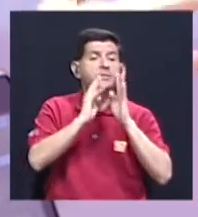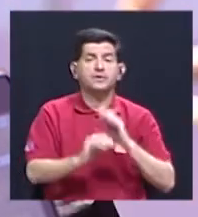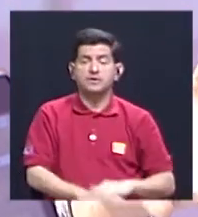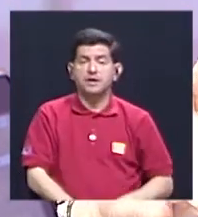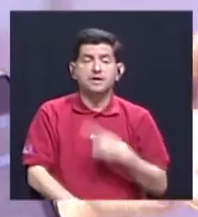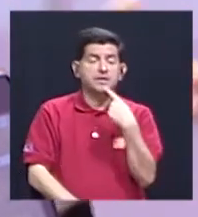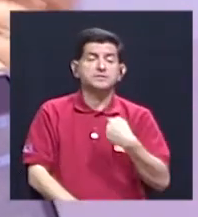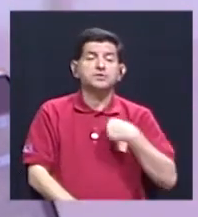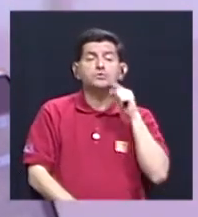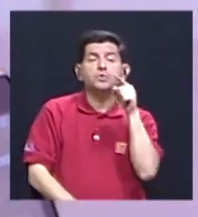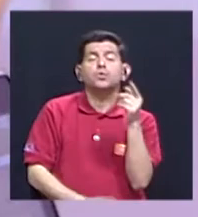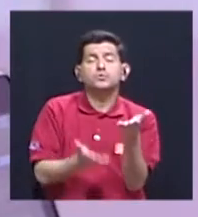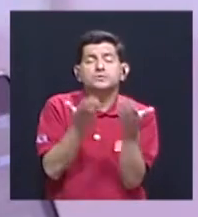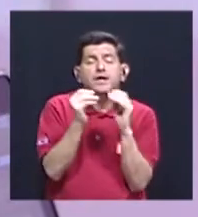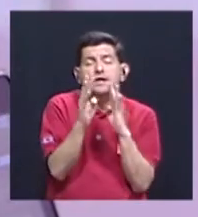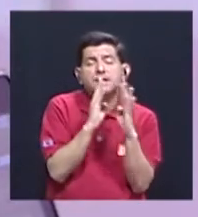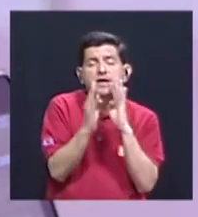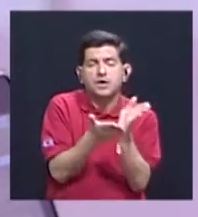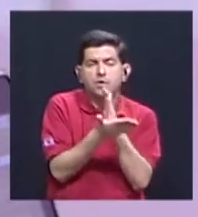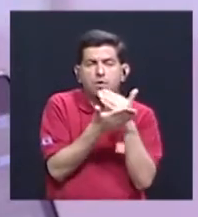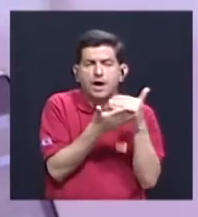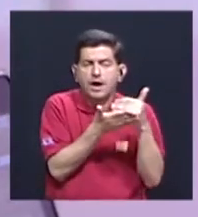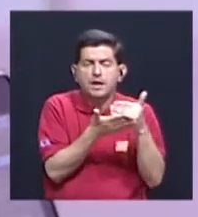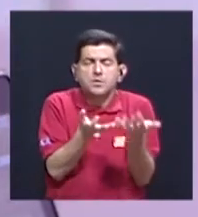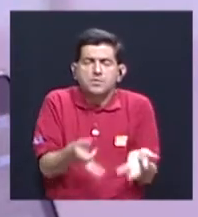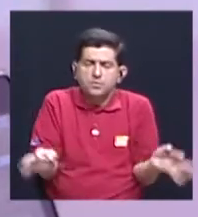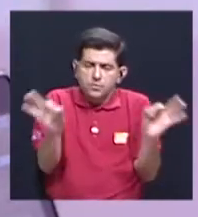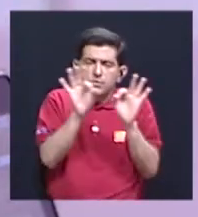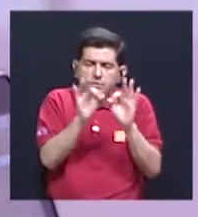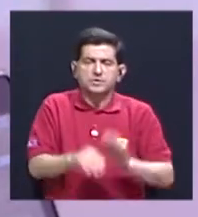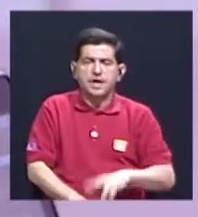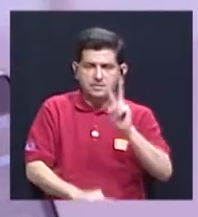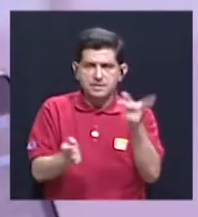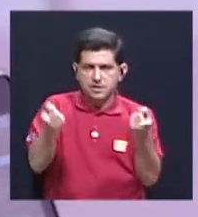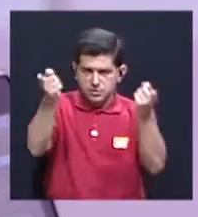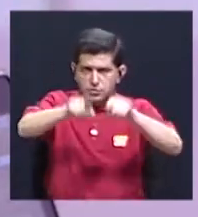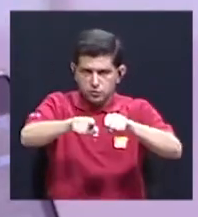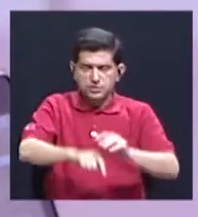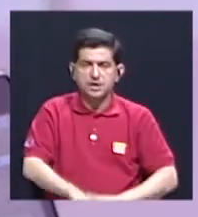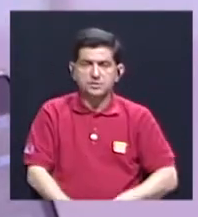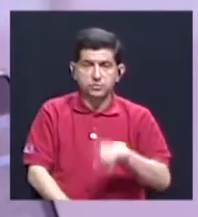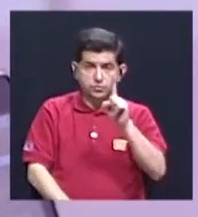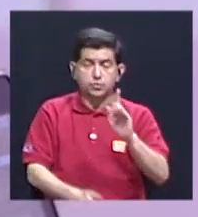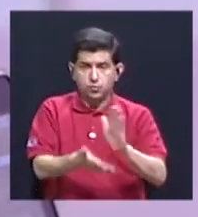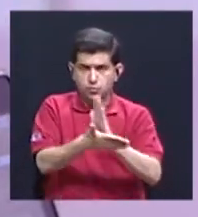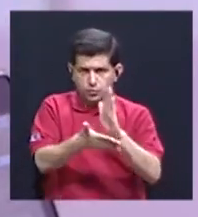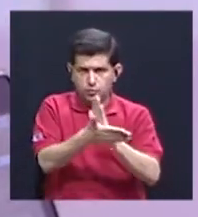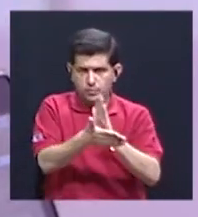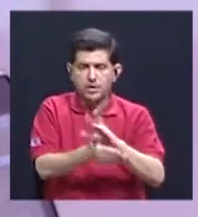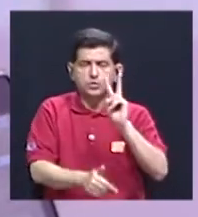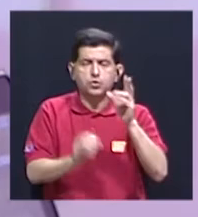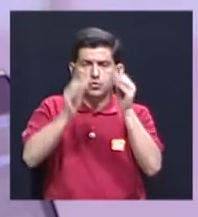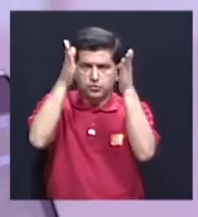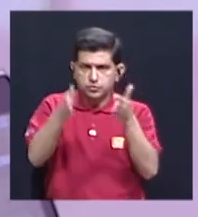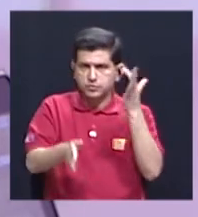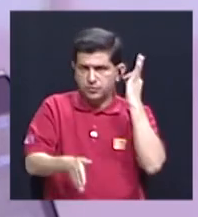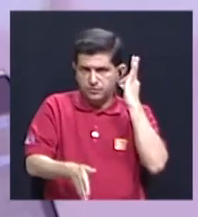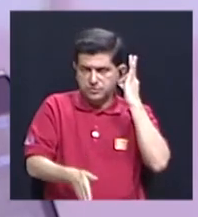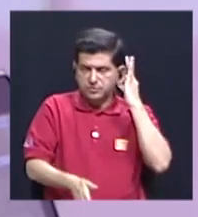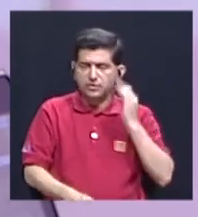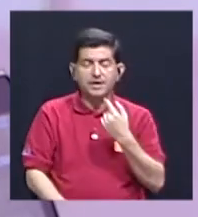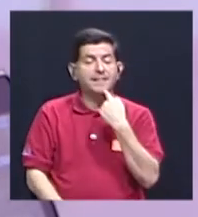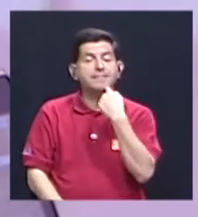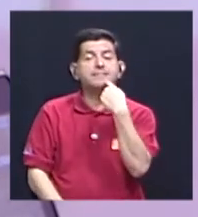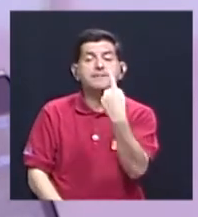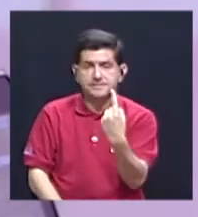yo quiero hablar con usted de algo que para mí importa mucho. Le voy a poner dos casos. Una nota de dos educadoras que